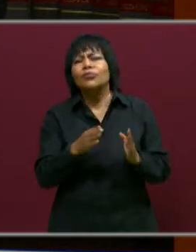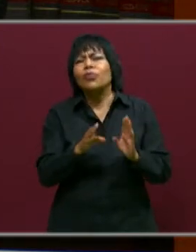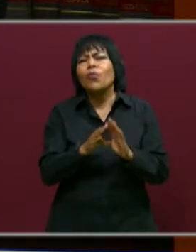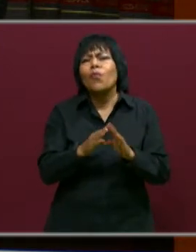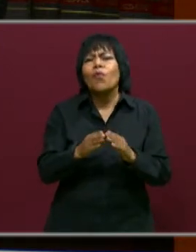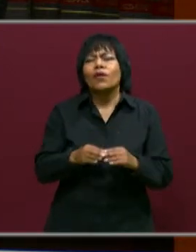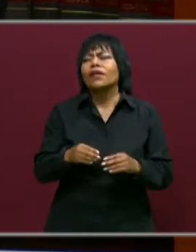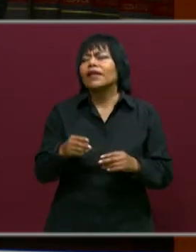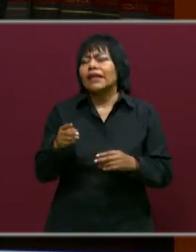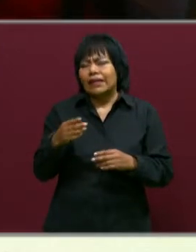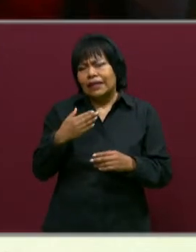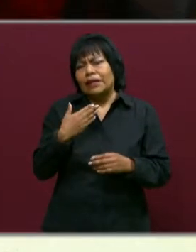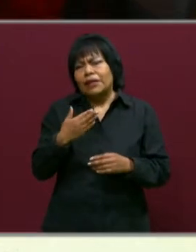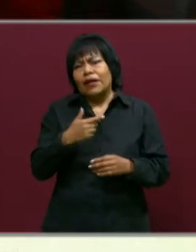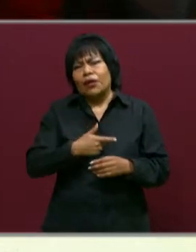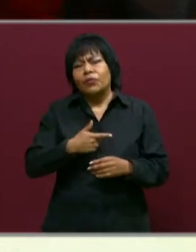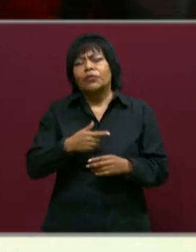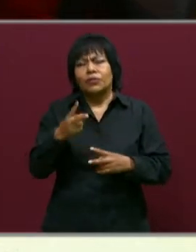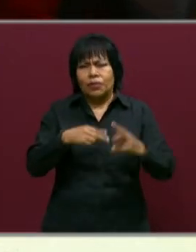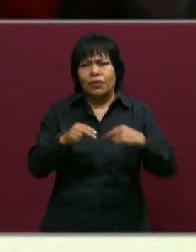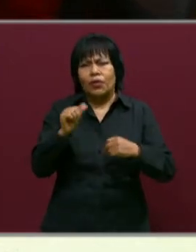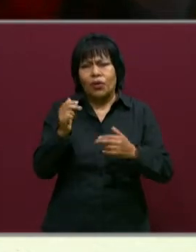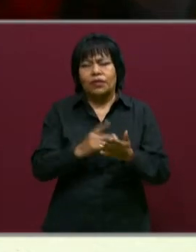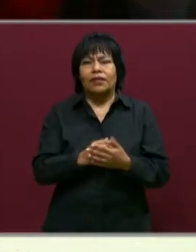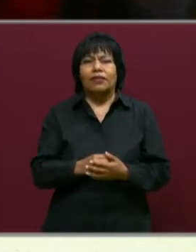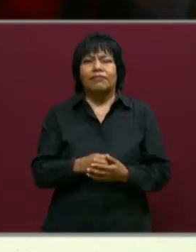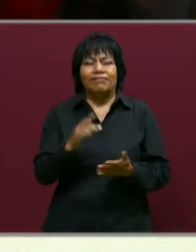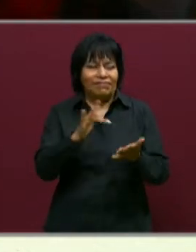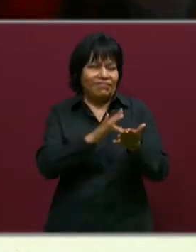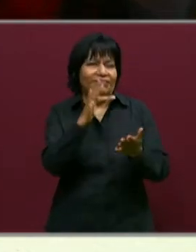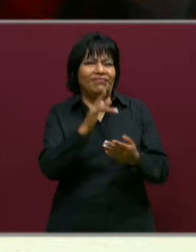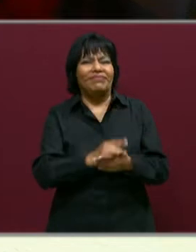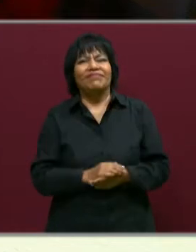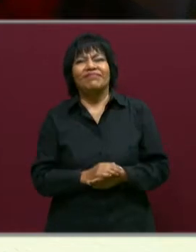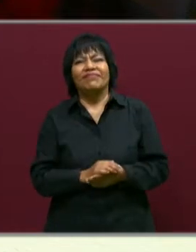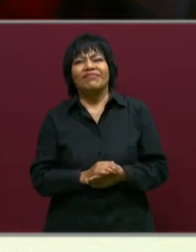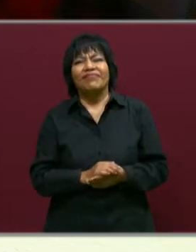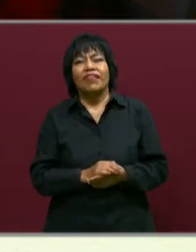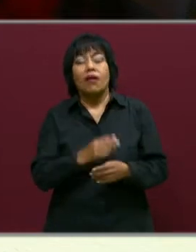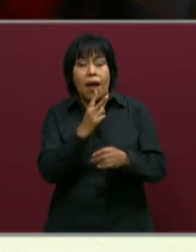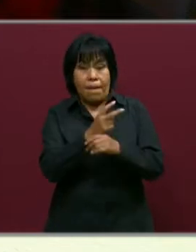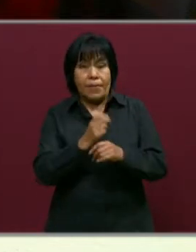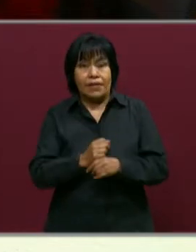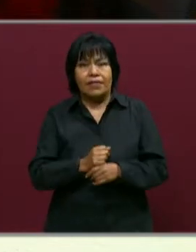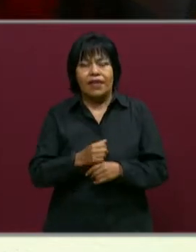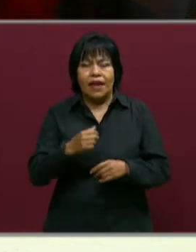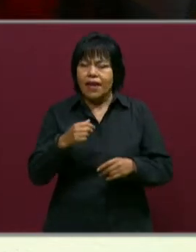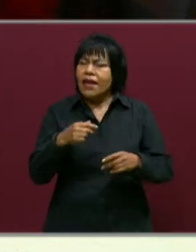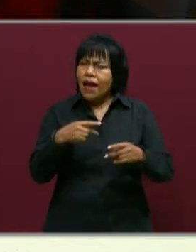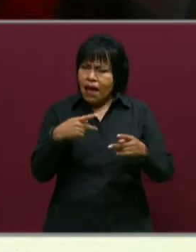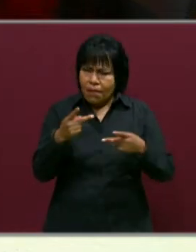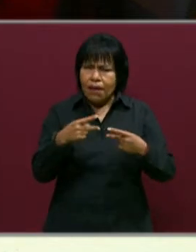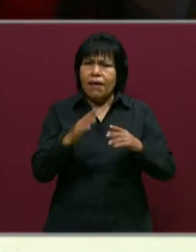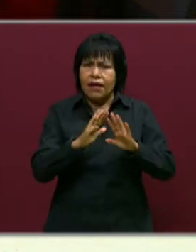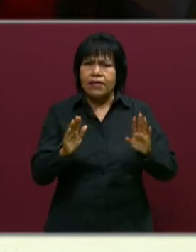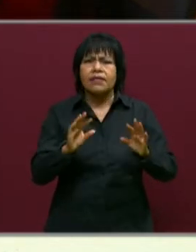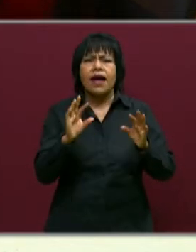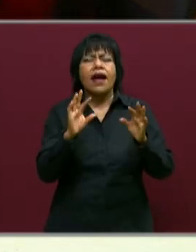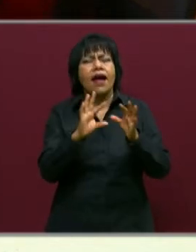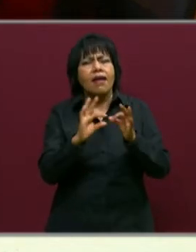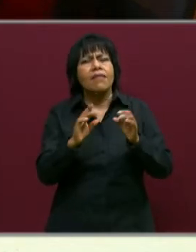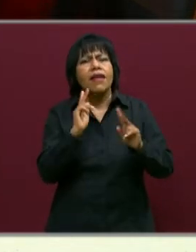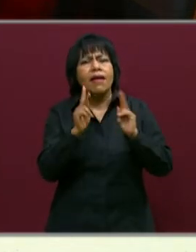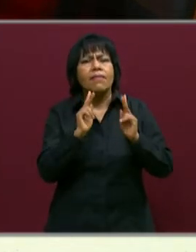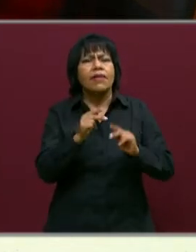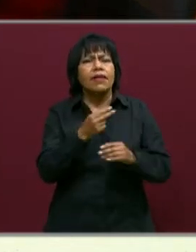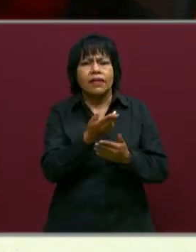nuevamente en este programa. Muy bien, muchas gracias. Ana. Muchas gracias a ustedes por la invitación y aquí, preparadas para platicarles un poco. Qué gusto que están con nosotros, porque de